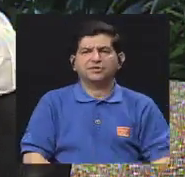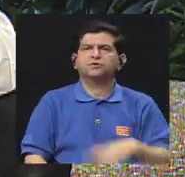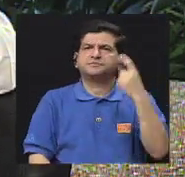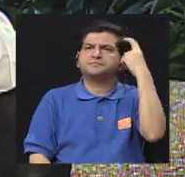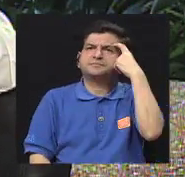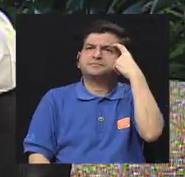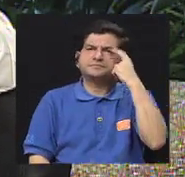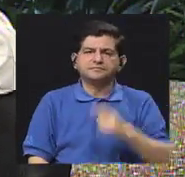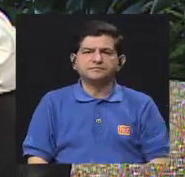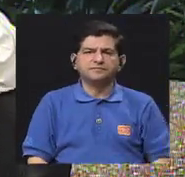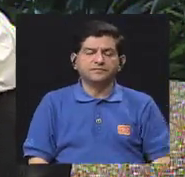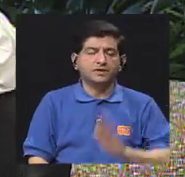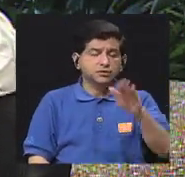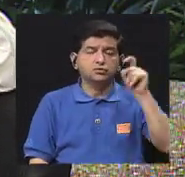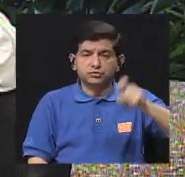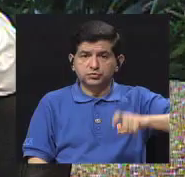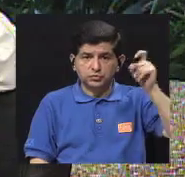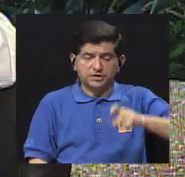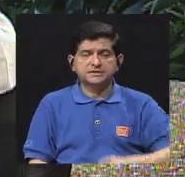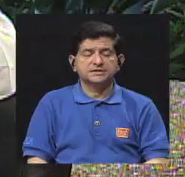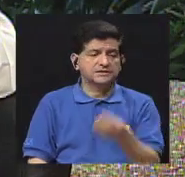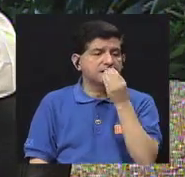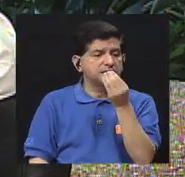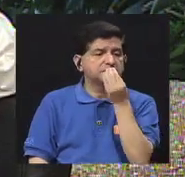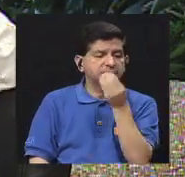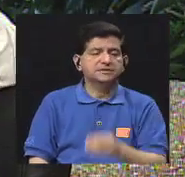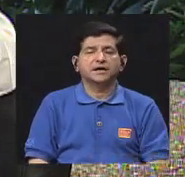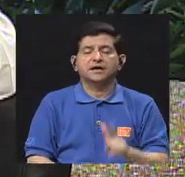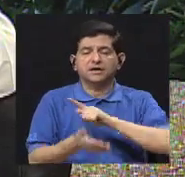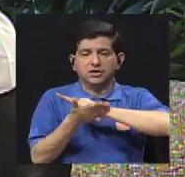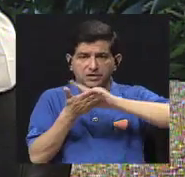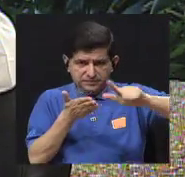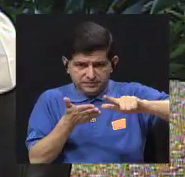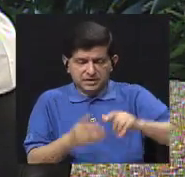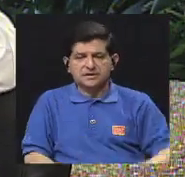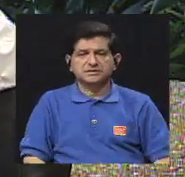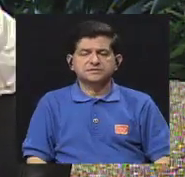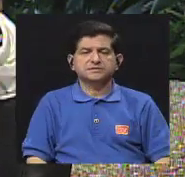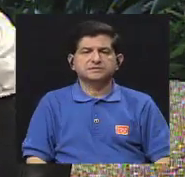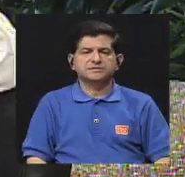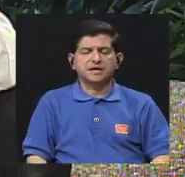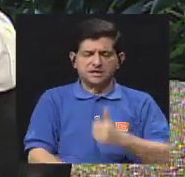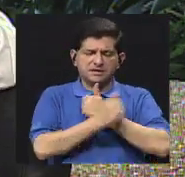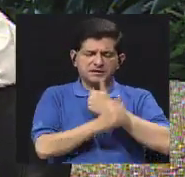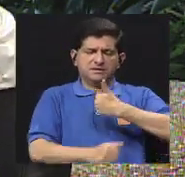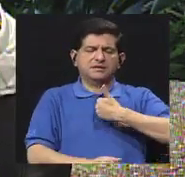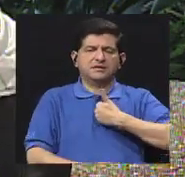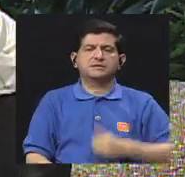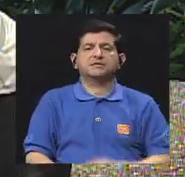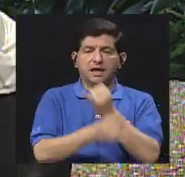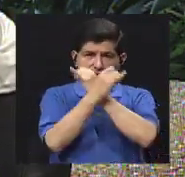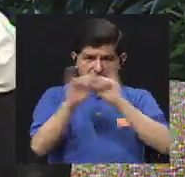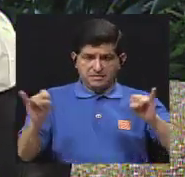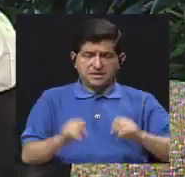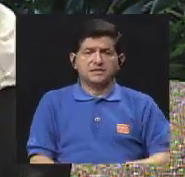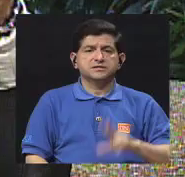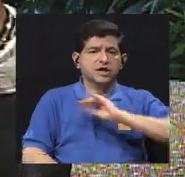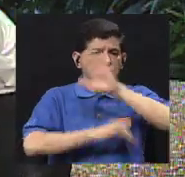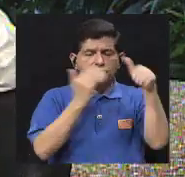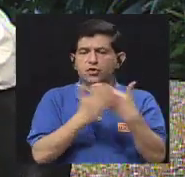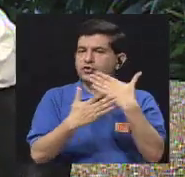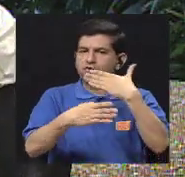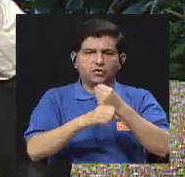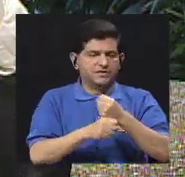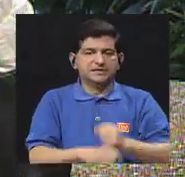sea de necesidades de alimentación, de higiene, de autoestima, de autonomía, de no hacerle todo